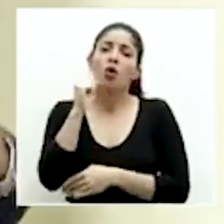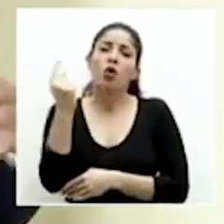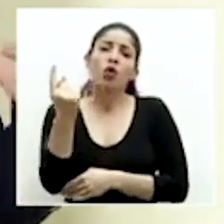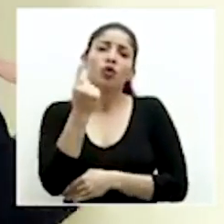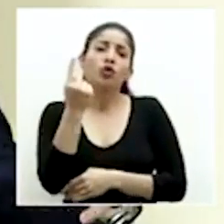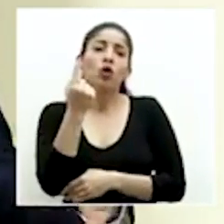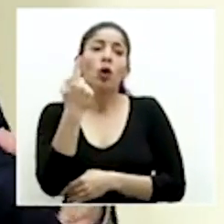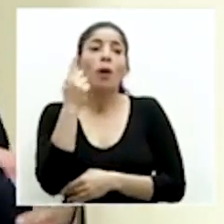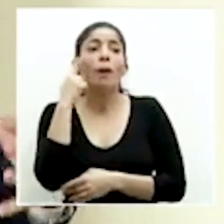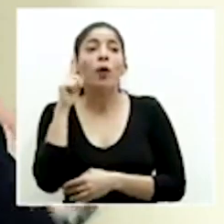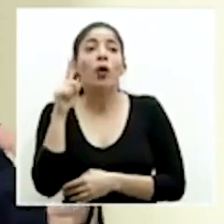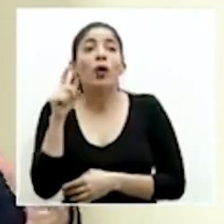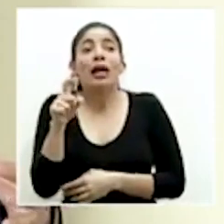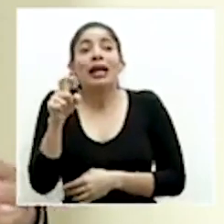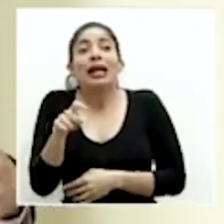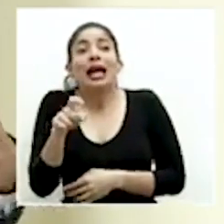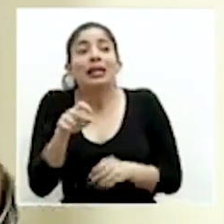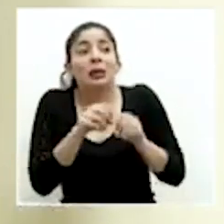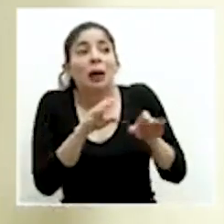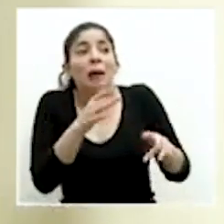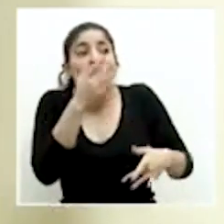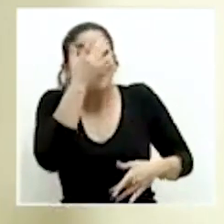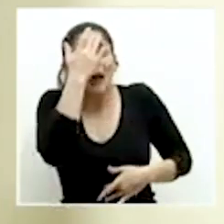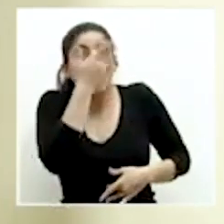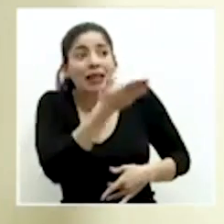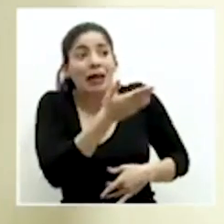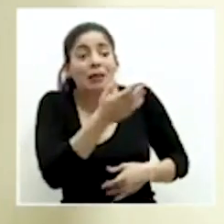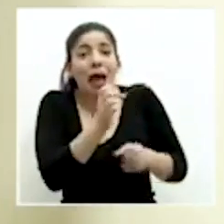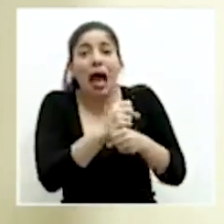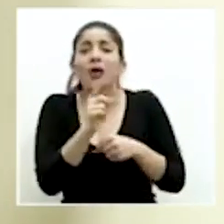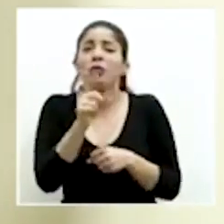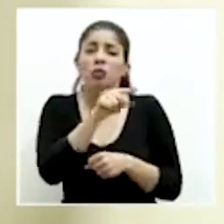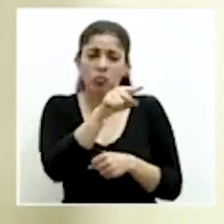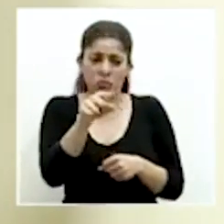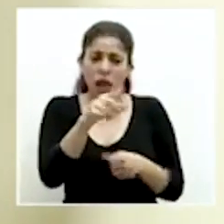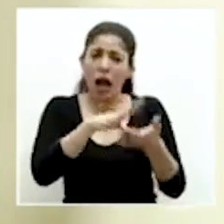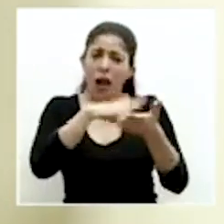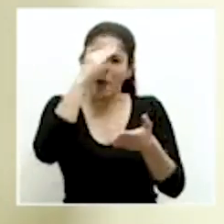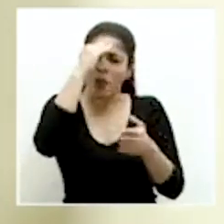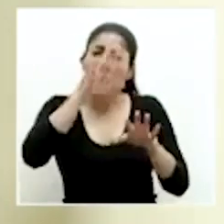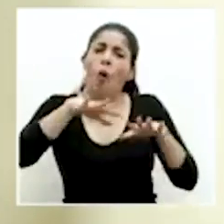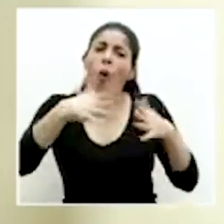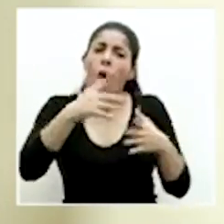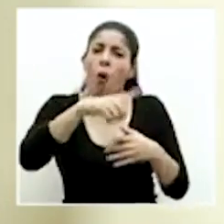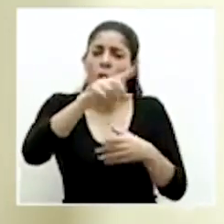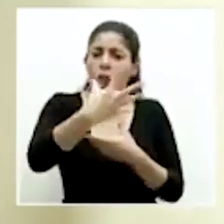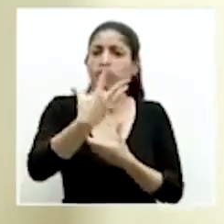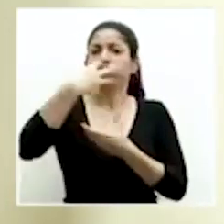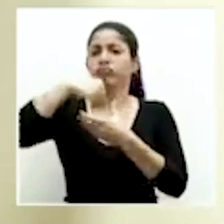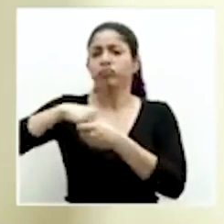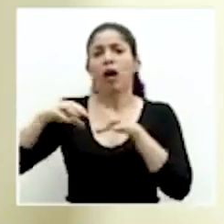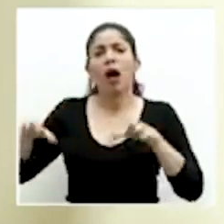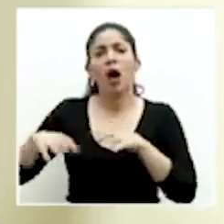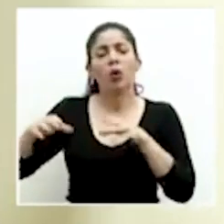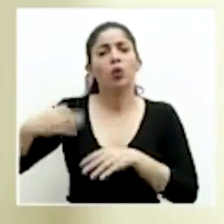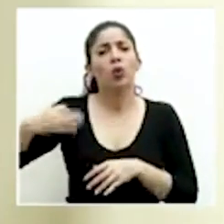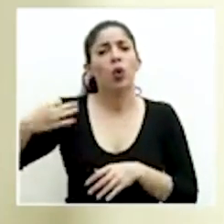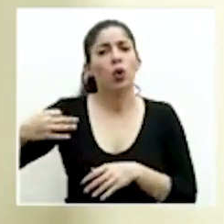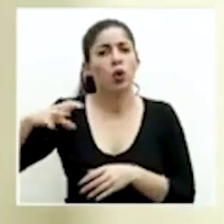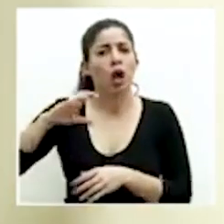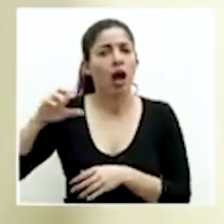por una necesidad de la pandemia, sino que aprendamos a incorporar esto dentro de nuestro actuar a diario.